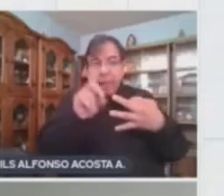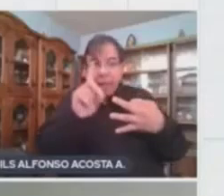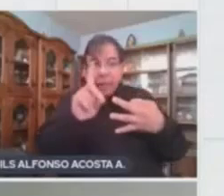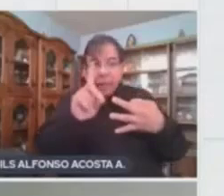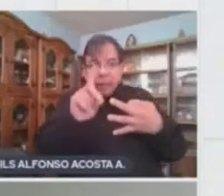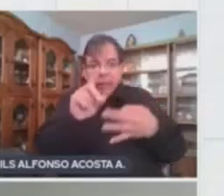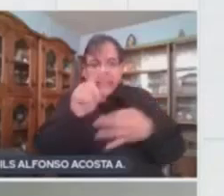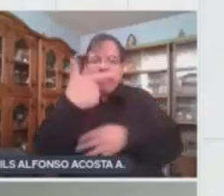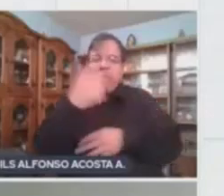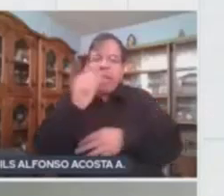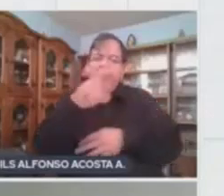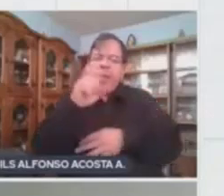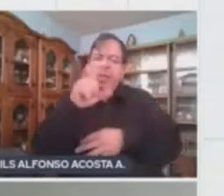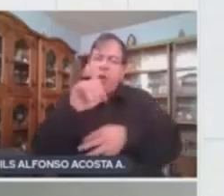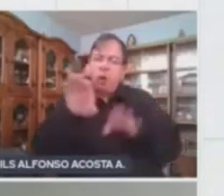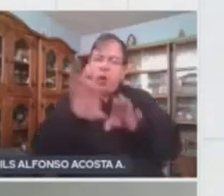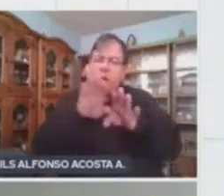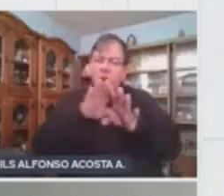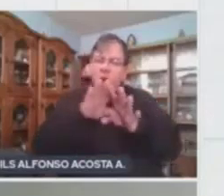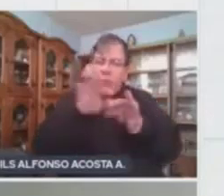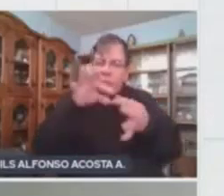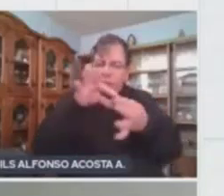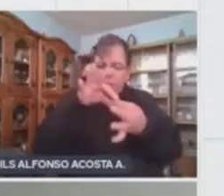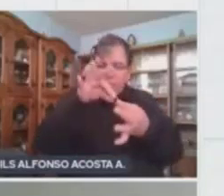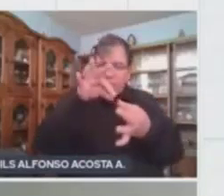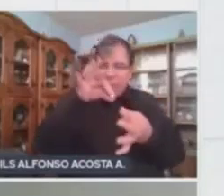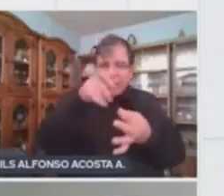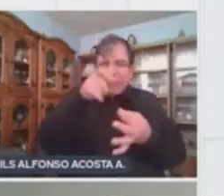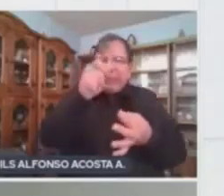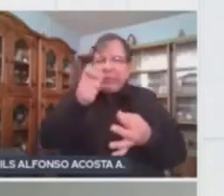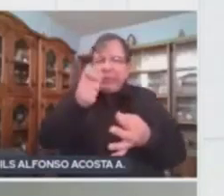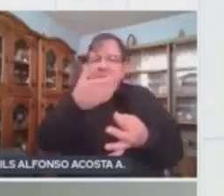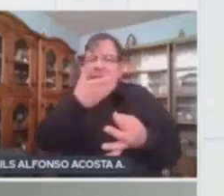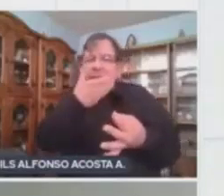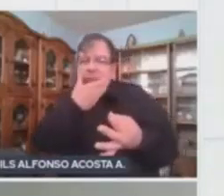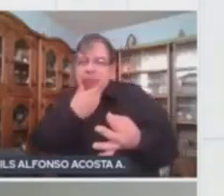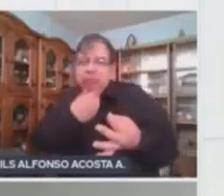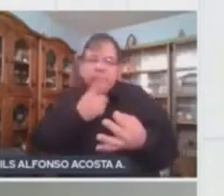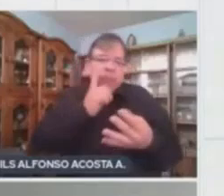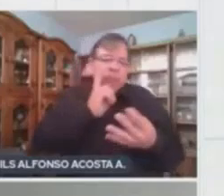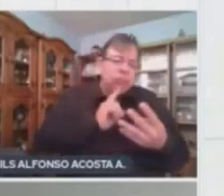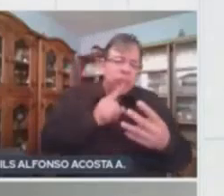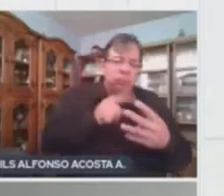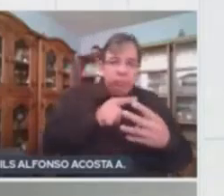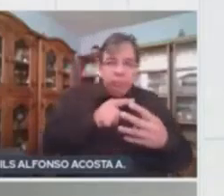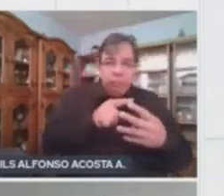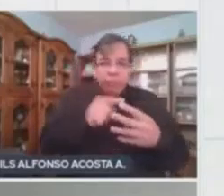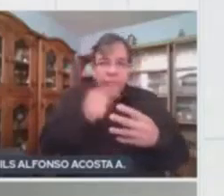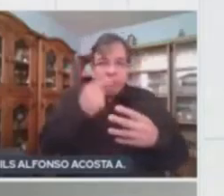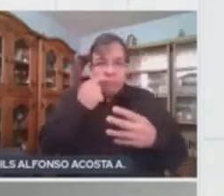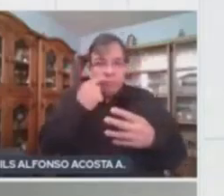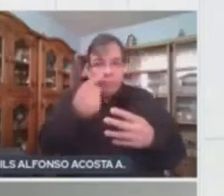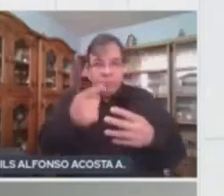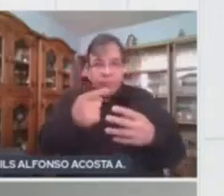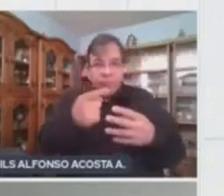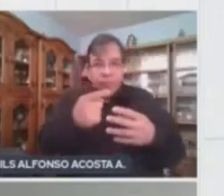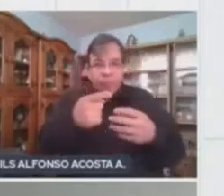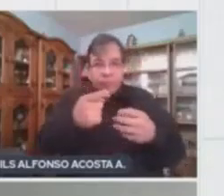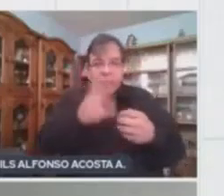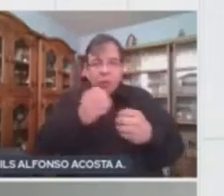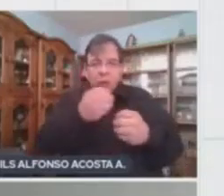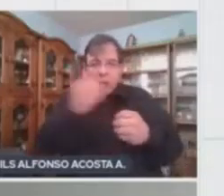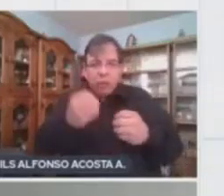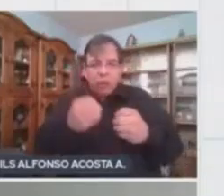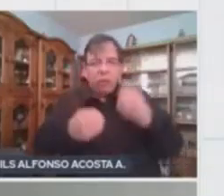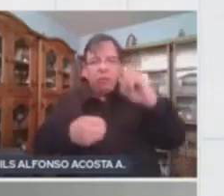habla de gametos y los gametos son las células sexuales. En la imagen tenemos las dos células sexuales,